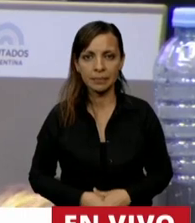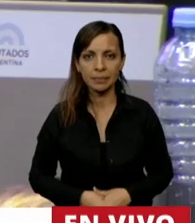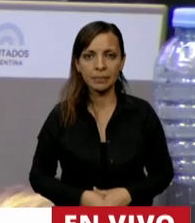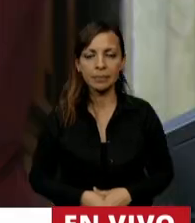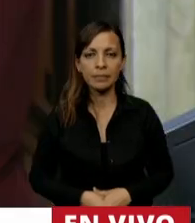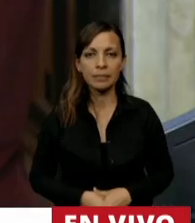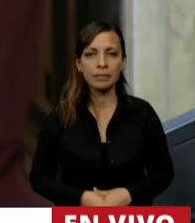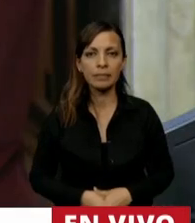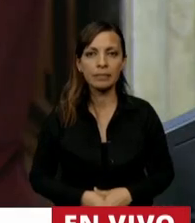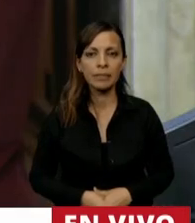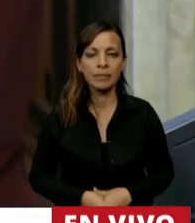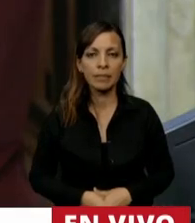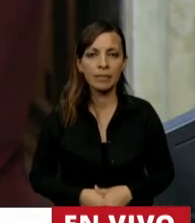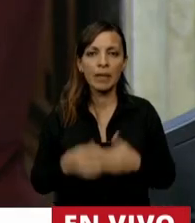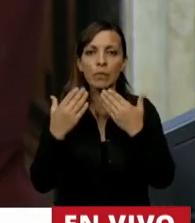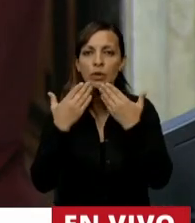gracias,